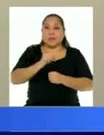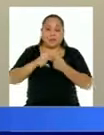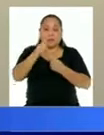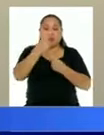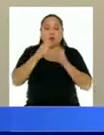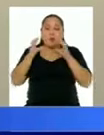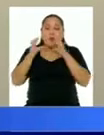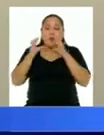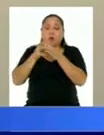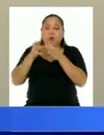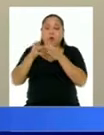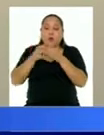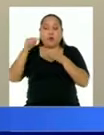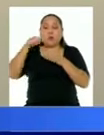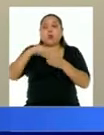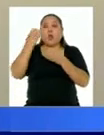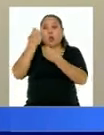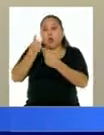congresistas.